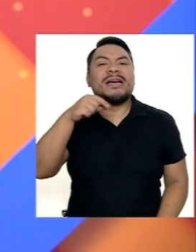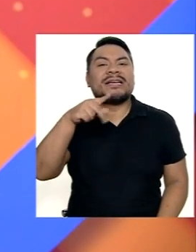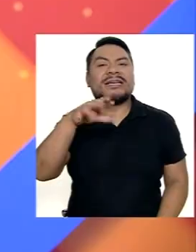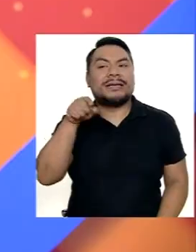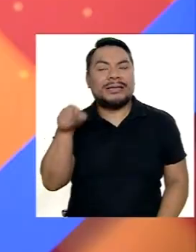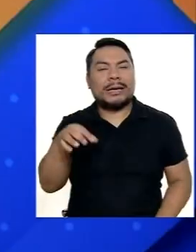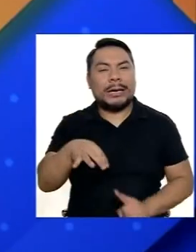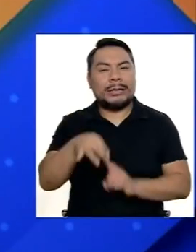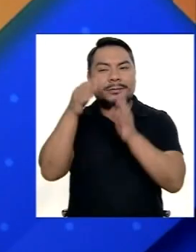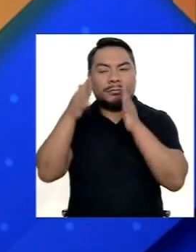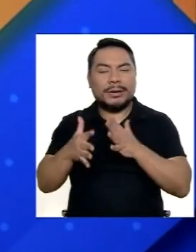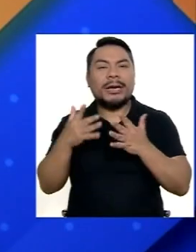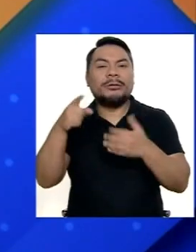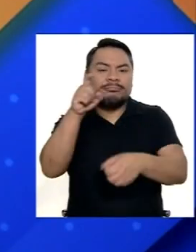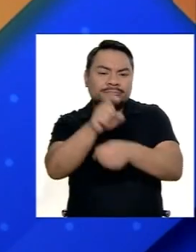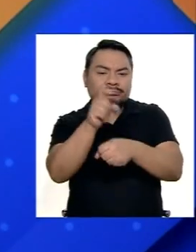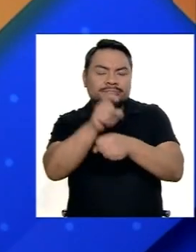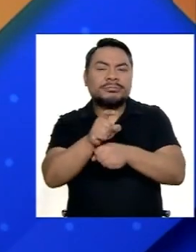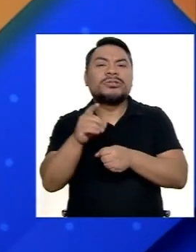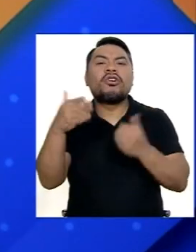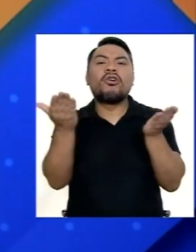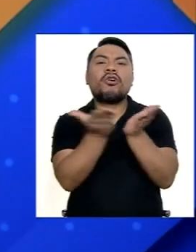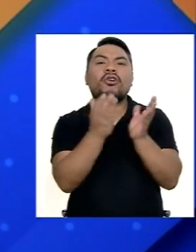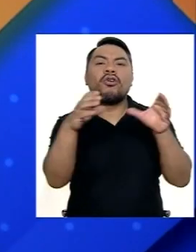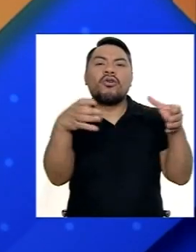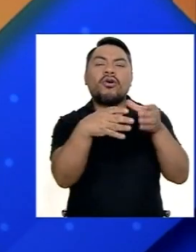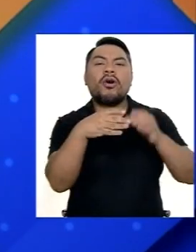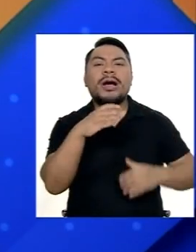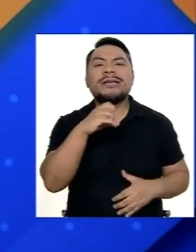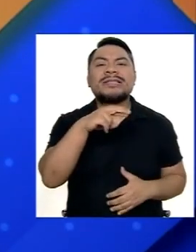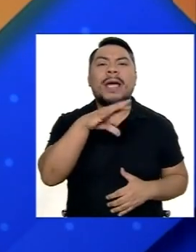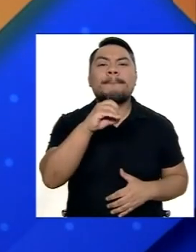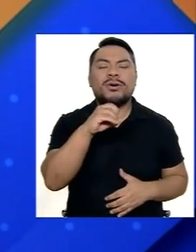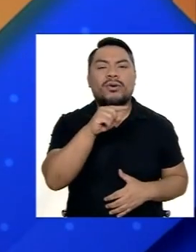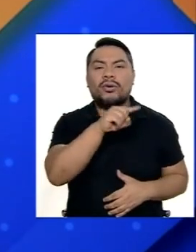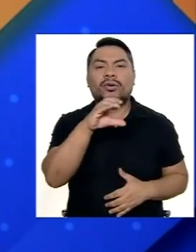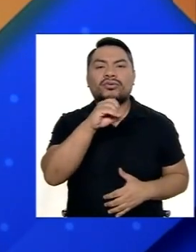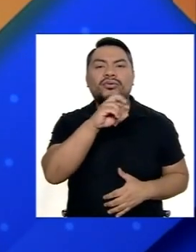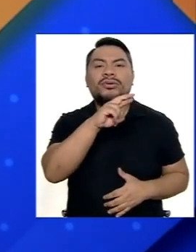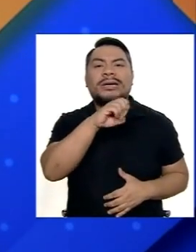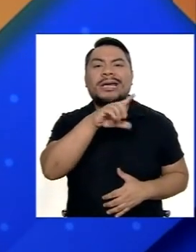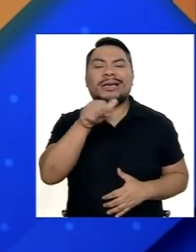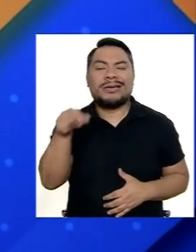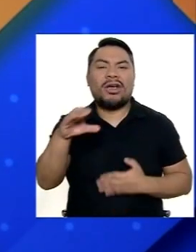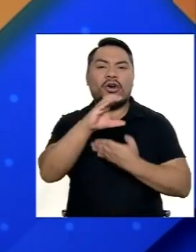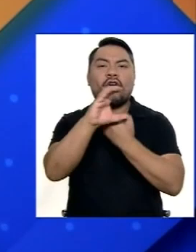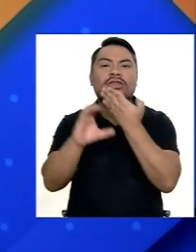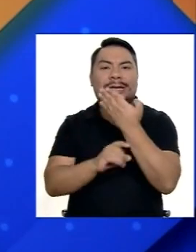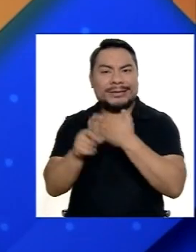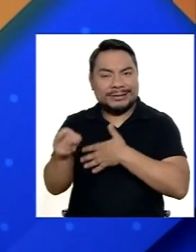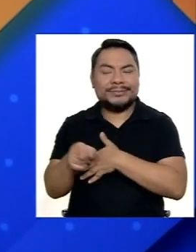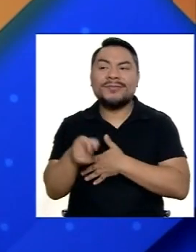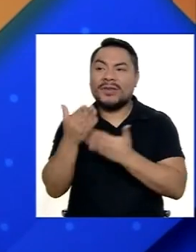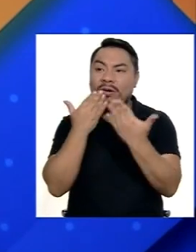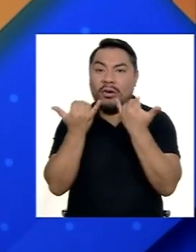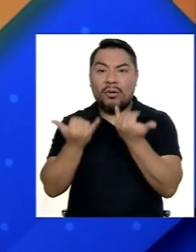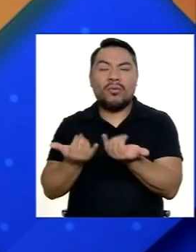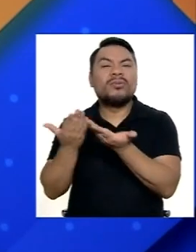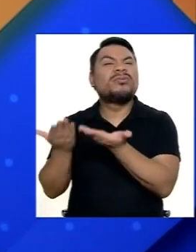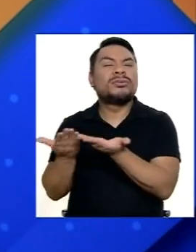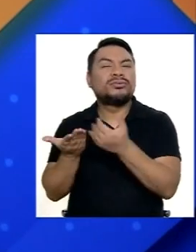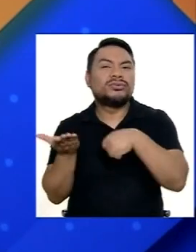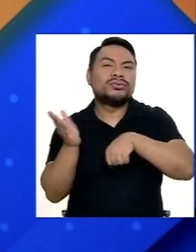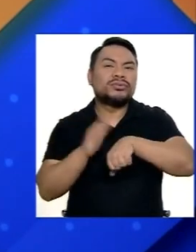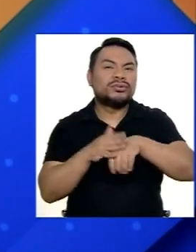Él es especialista En capacitación Del CETPRO Alcide Salomón Zorrilla Del Conadis Y nos va a hablar El día de hoy